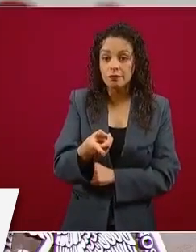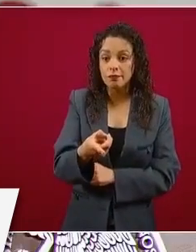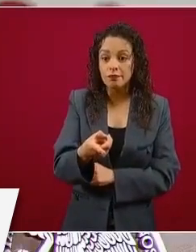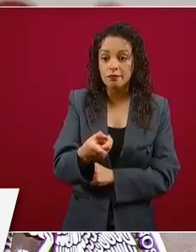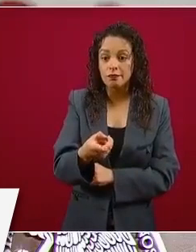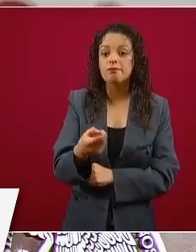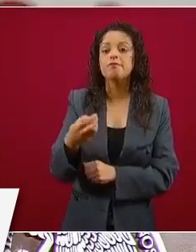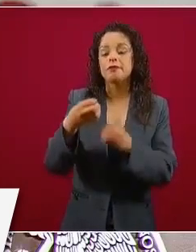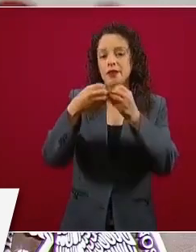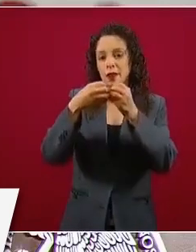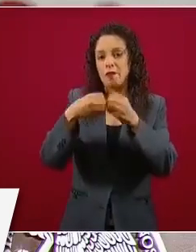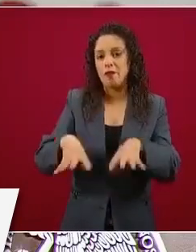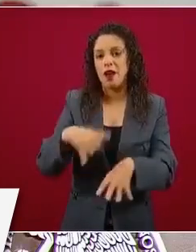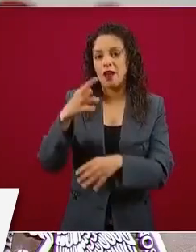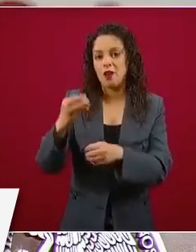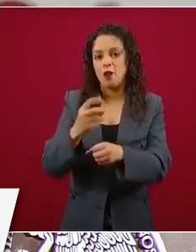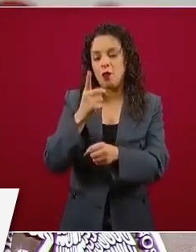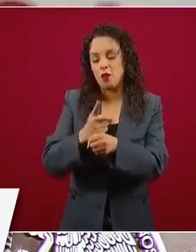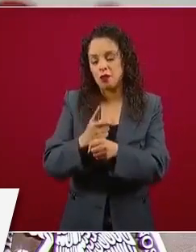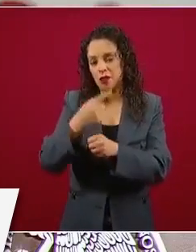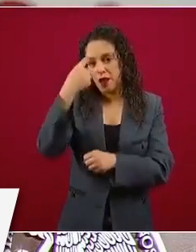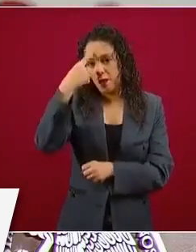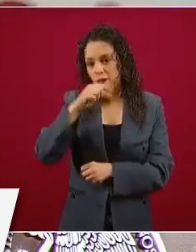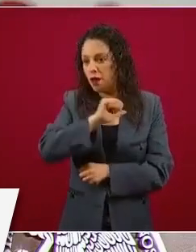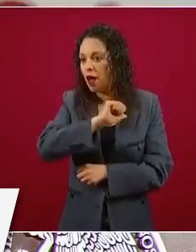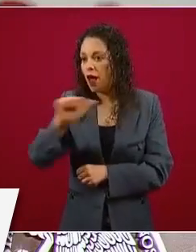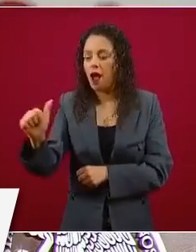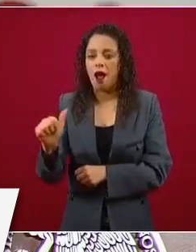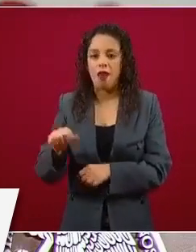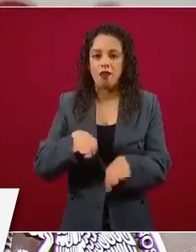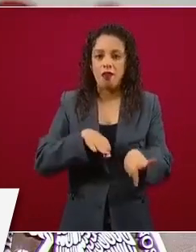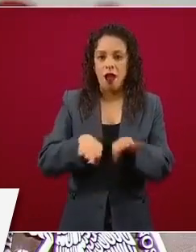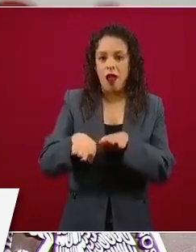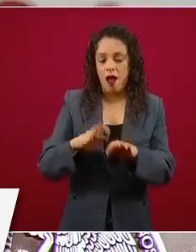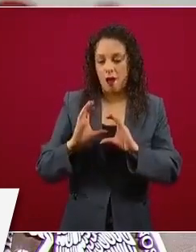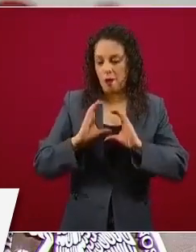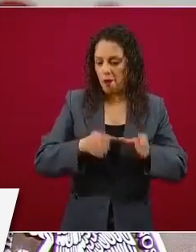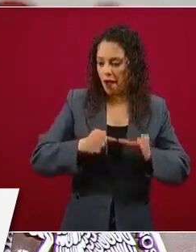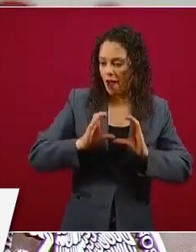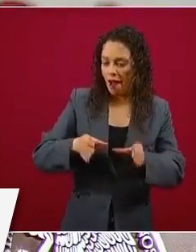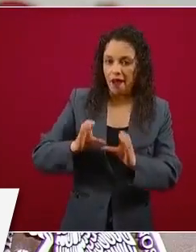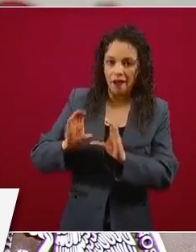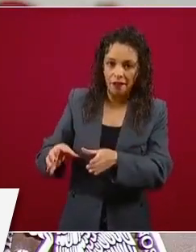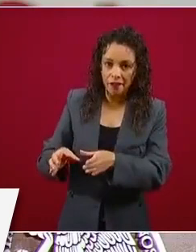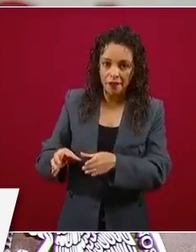pérdida de oportunidades de empleo, incluso